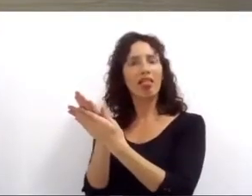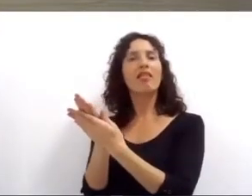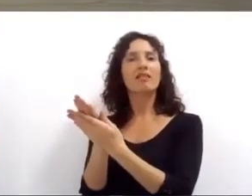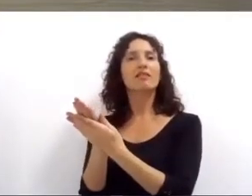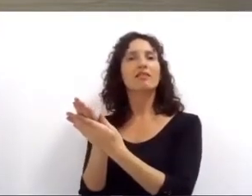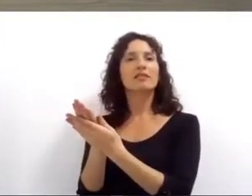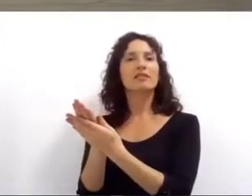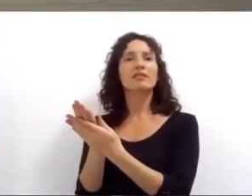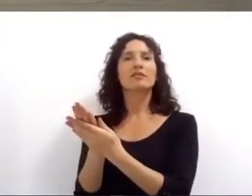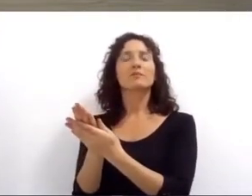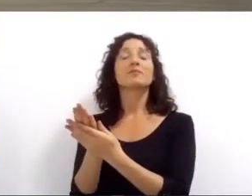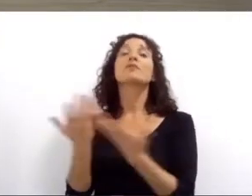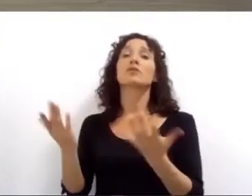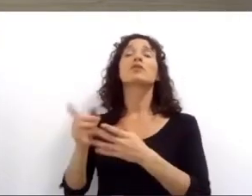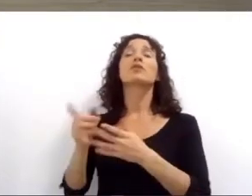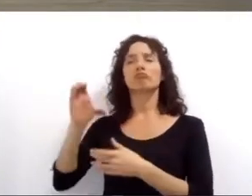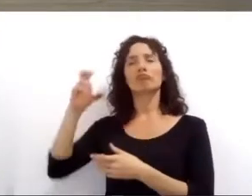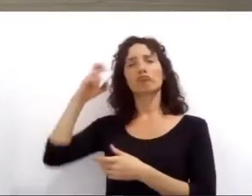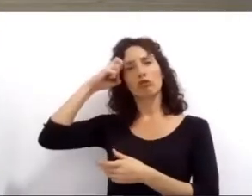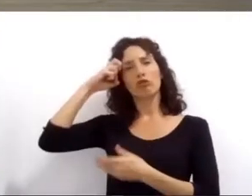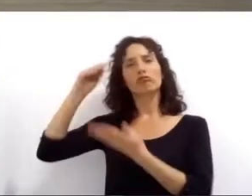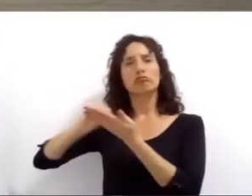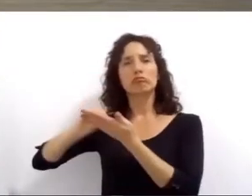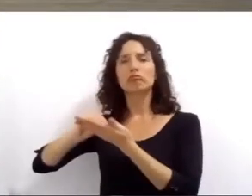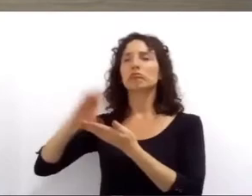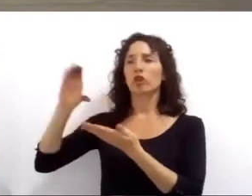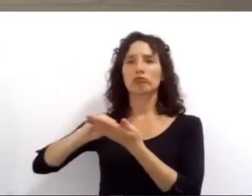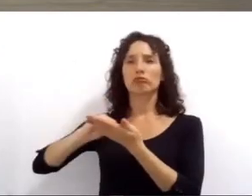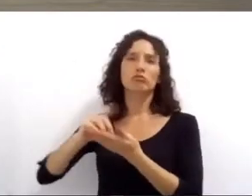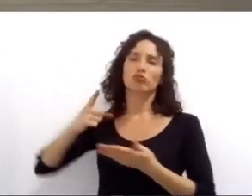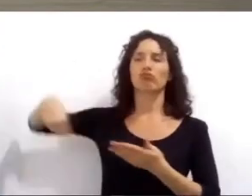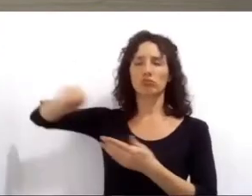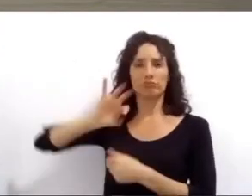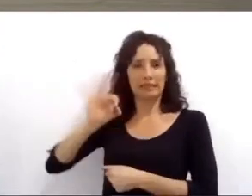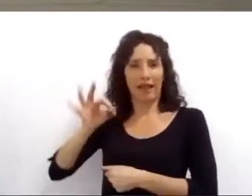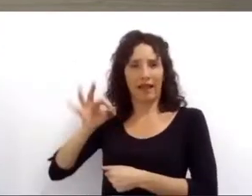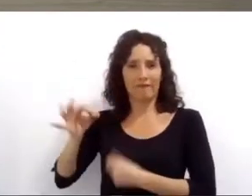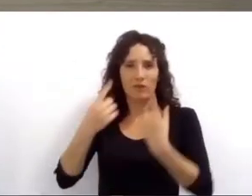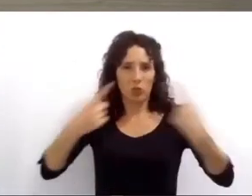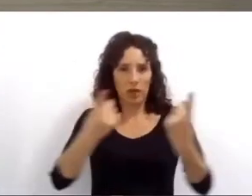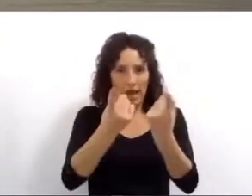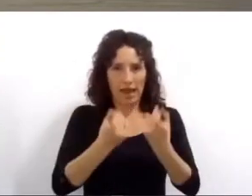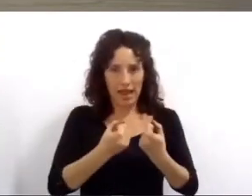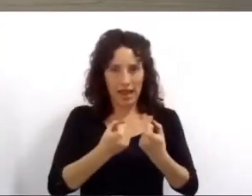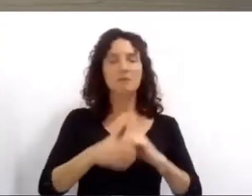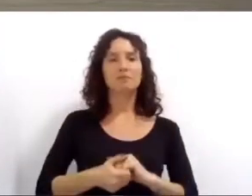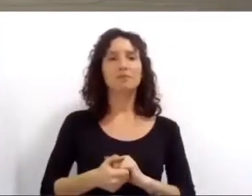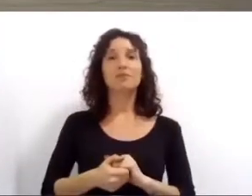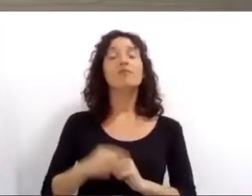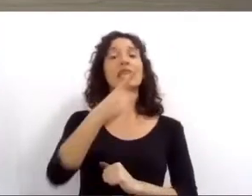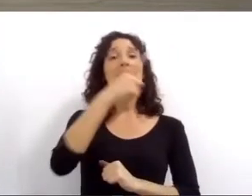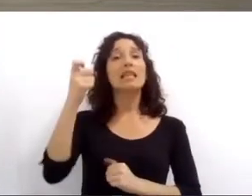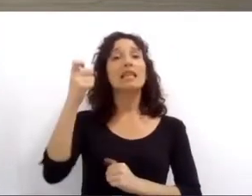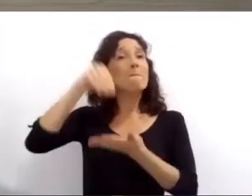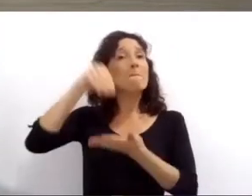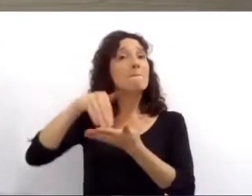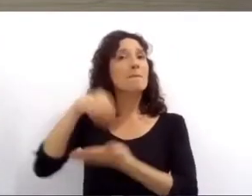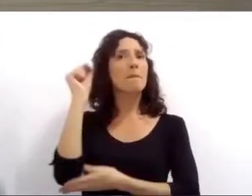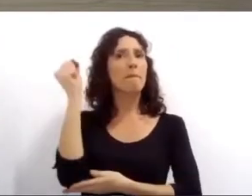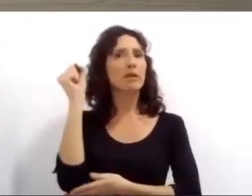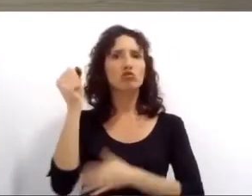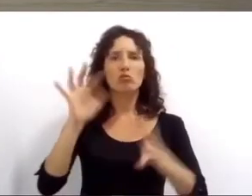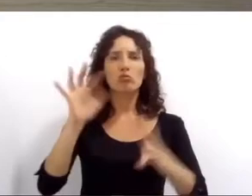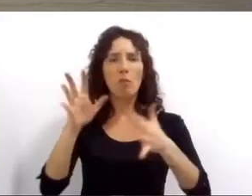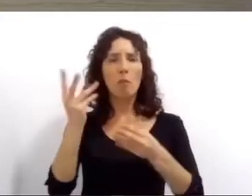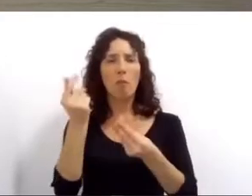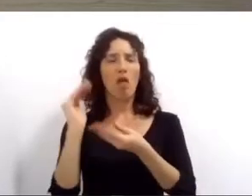función de las inquietudes de los concejales. Con equipos propios y con una inversión cercana a los 100 millones de pesos, vamos a iniciar